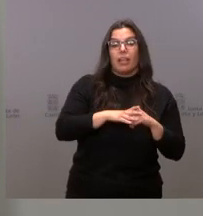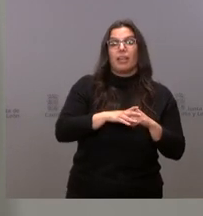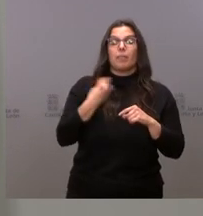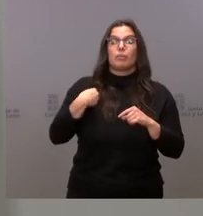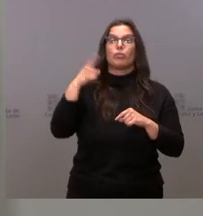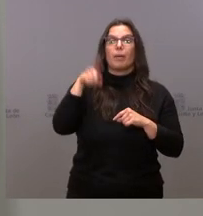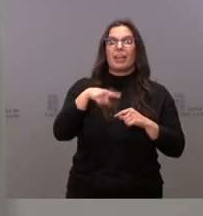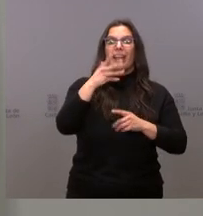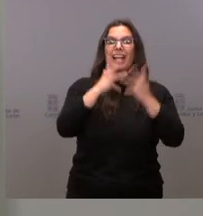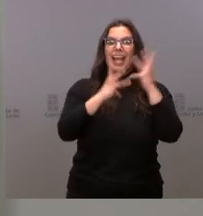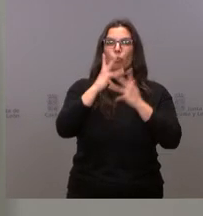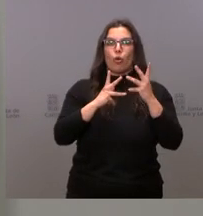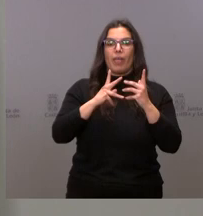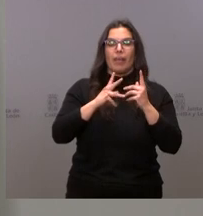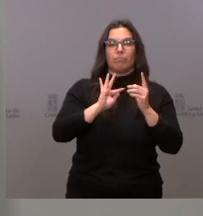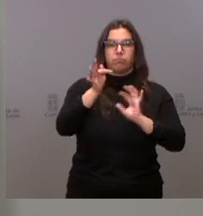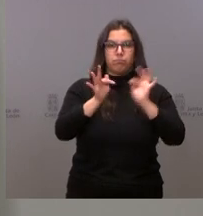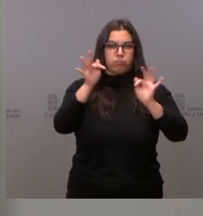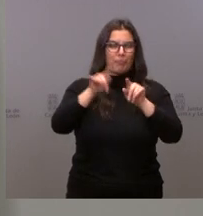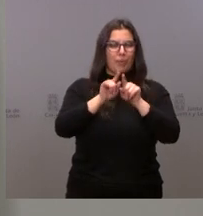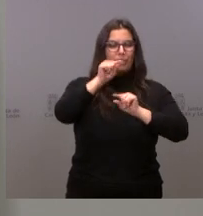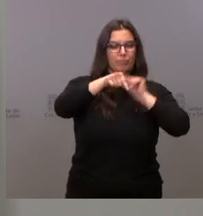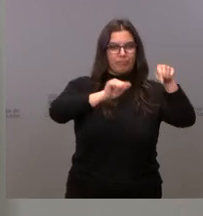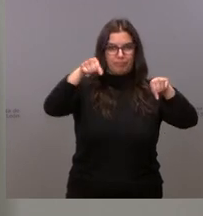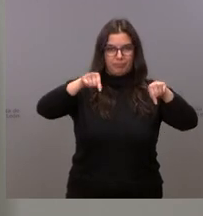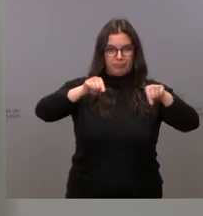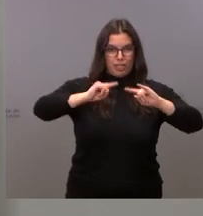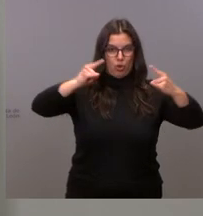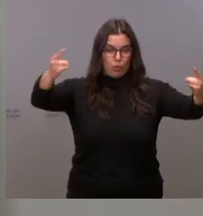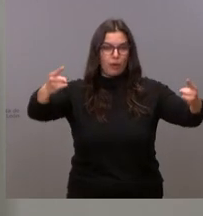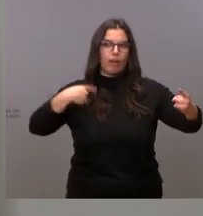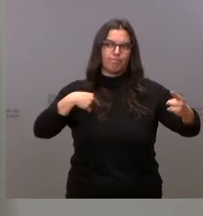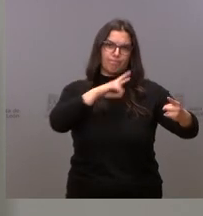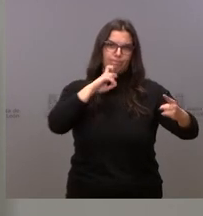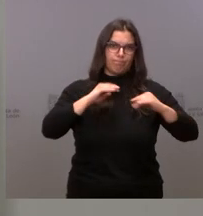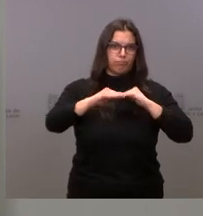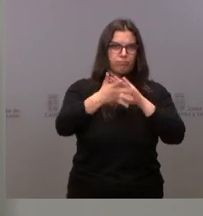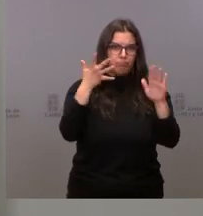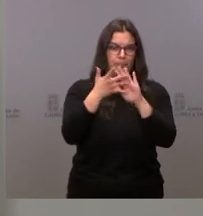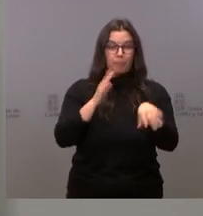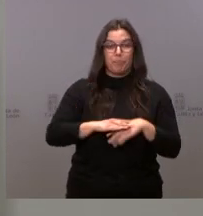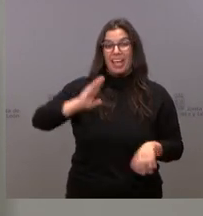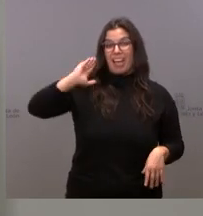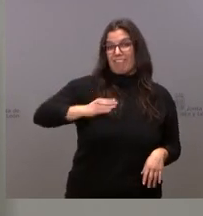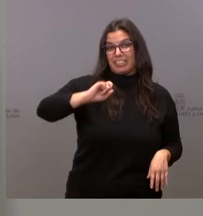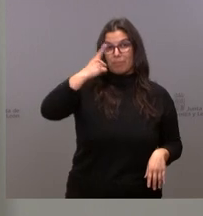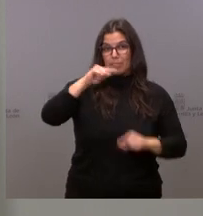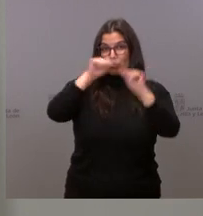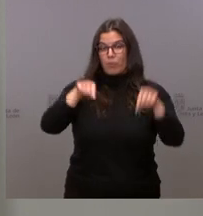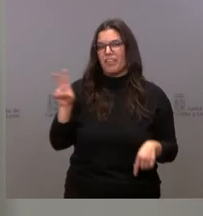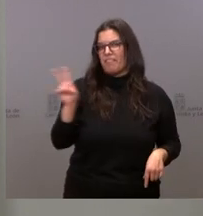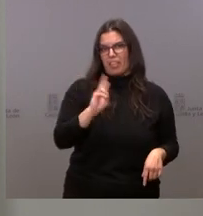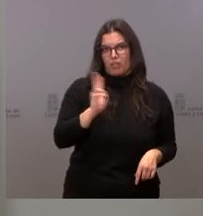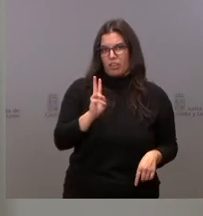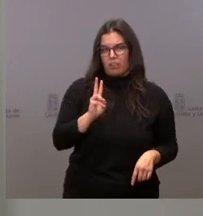indican crecimiento y crecimiento sostenido y a buen ritmo. La provincia más afectada en este momento es Valladolid.